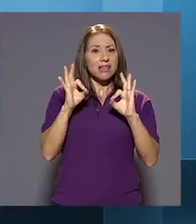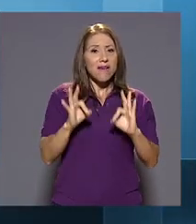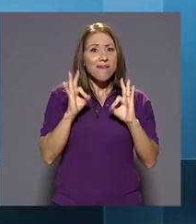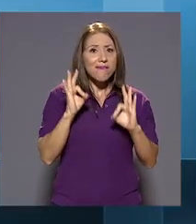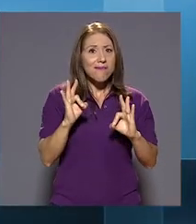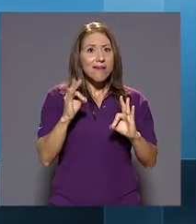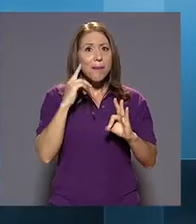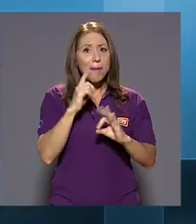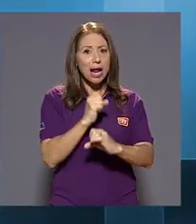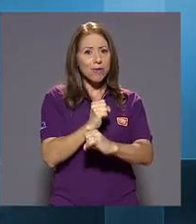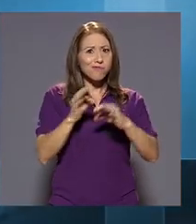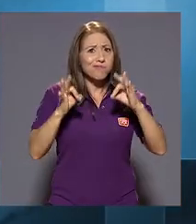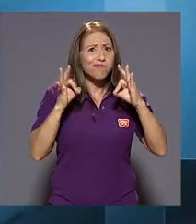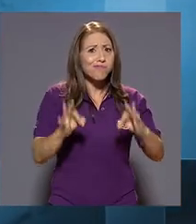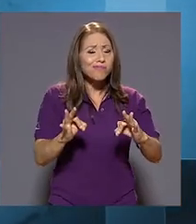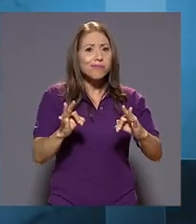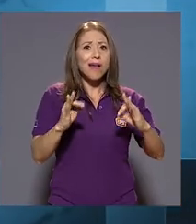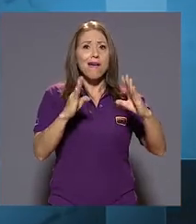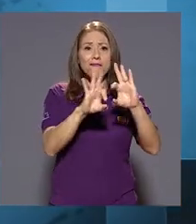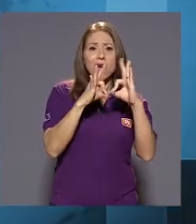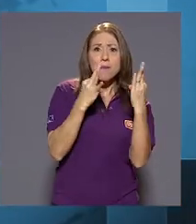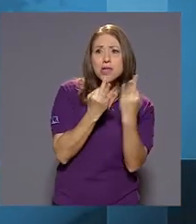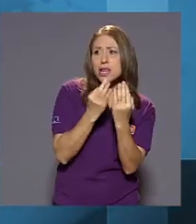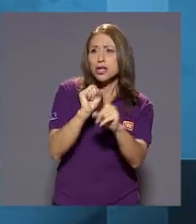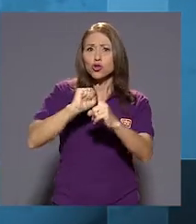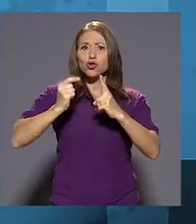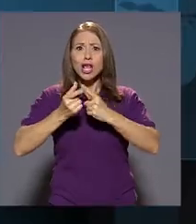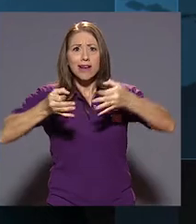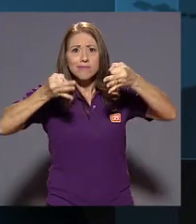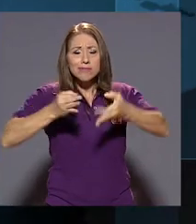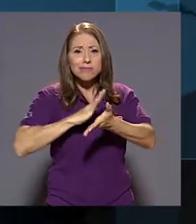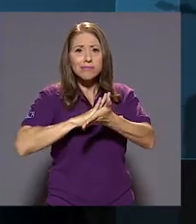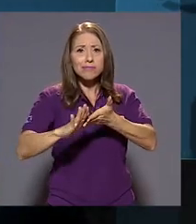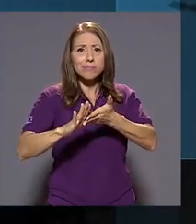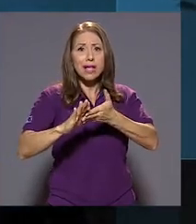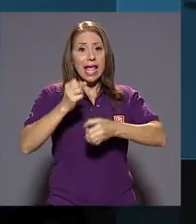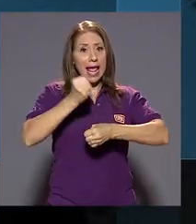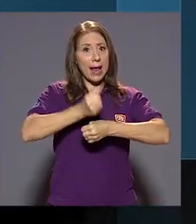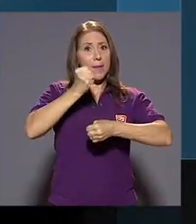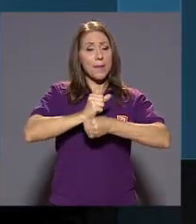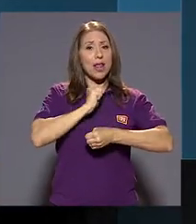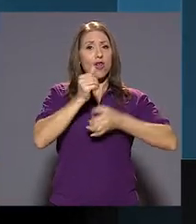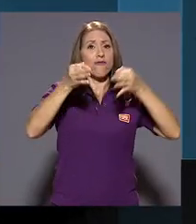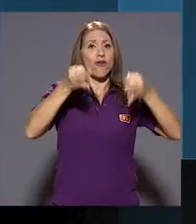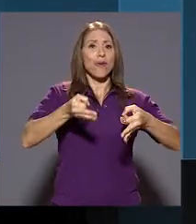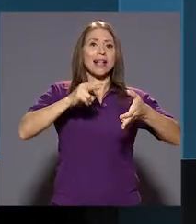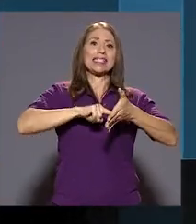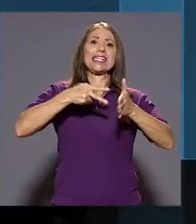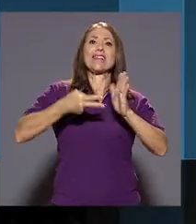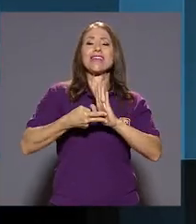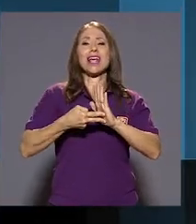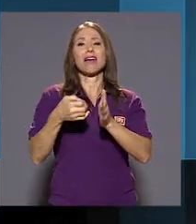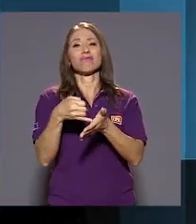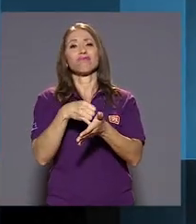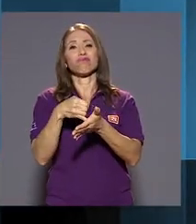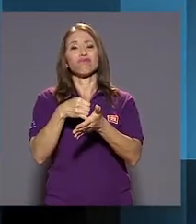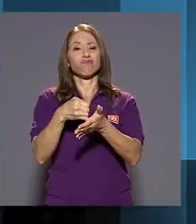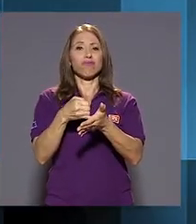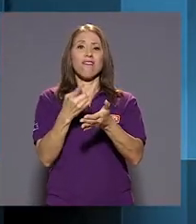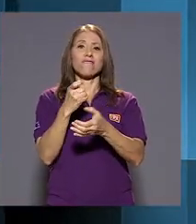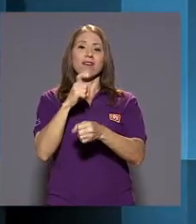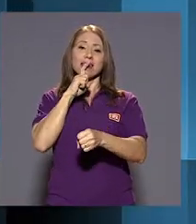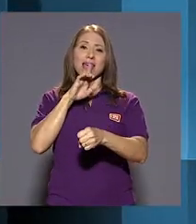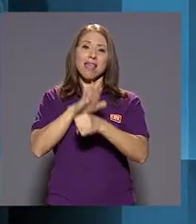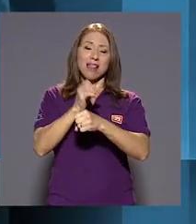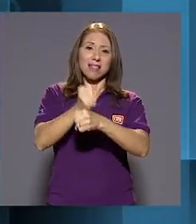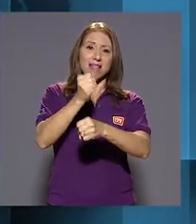y social digno. El empleo informal se ha convertido en sinónimo de precarización laboral, que a